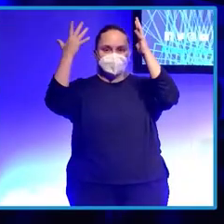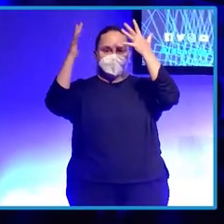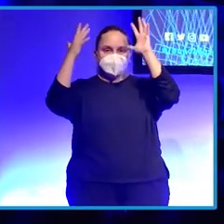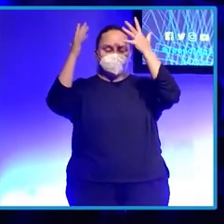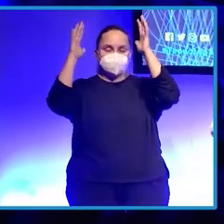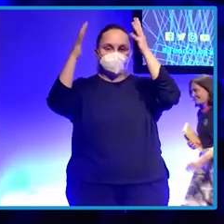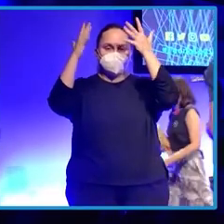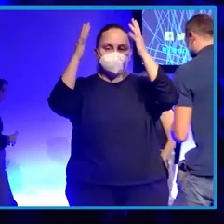Aplausos. Aplausos. Aplausos.